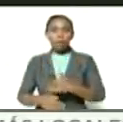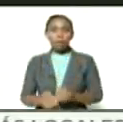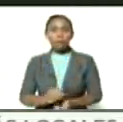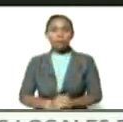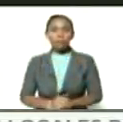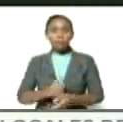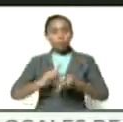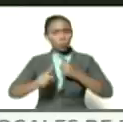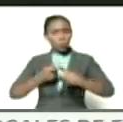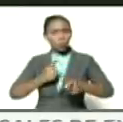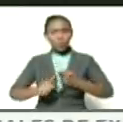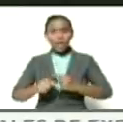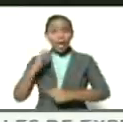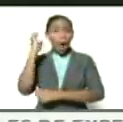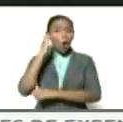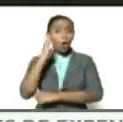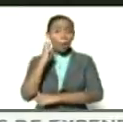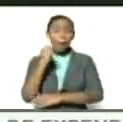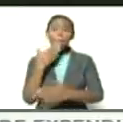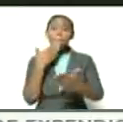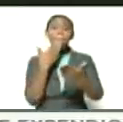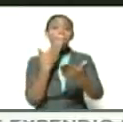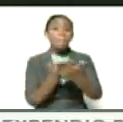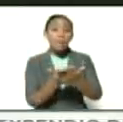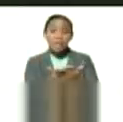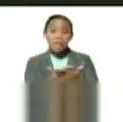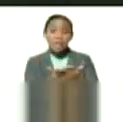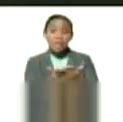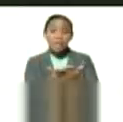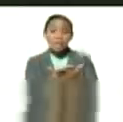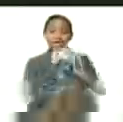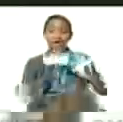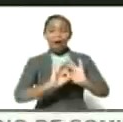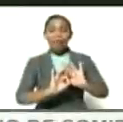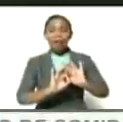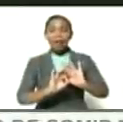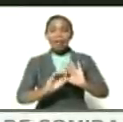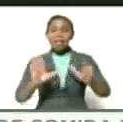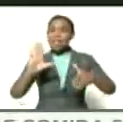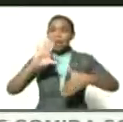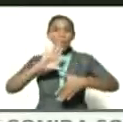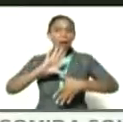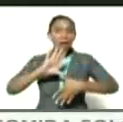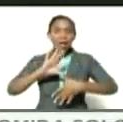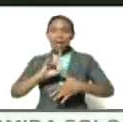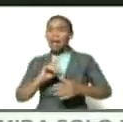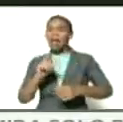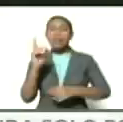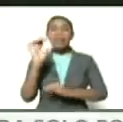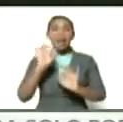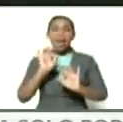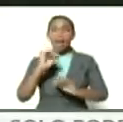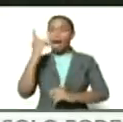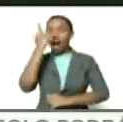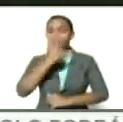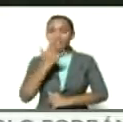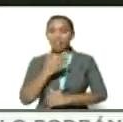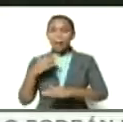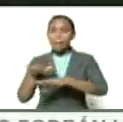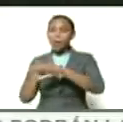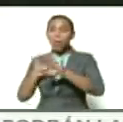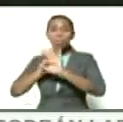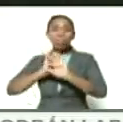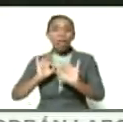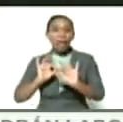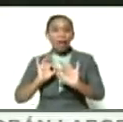y Europa no ha pedido perdón ni al África ni al África se calcula que